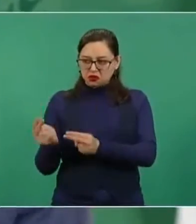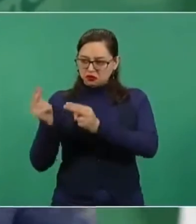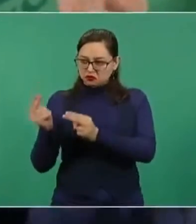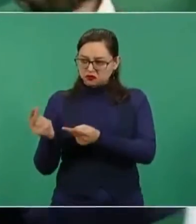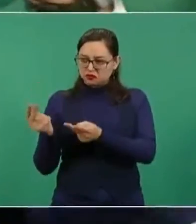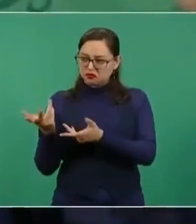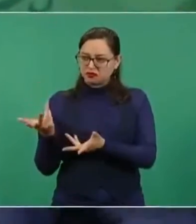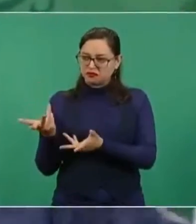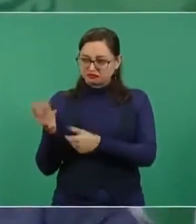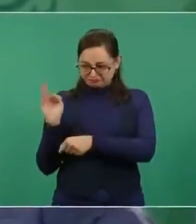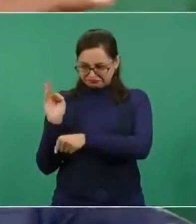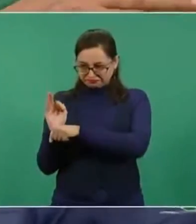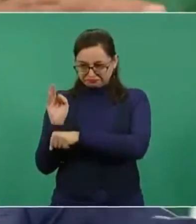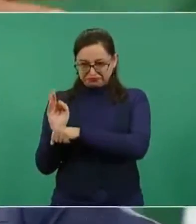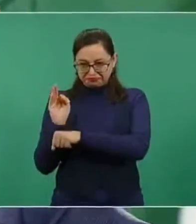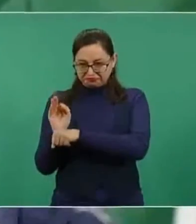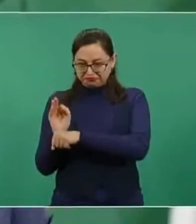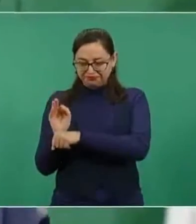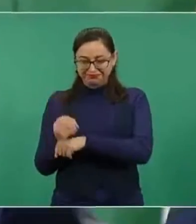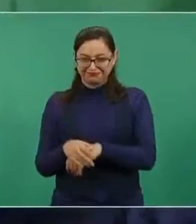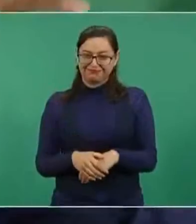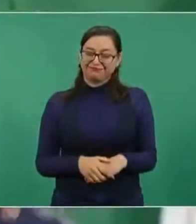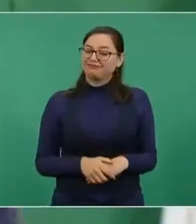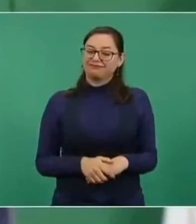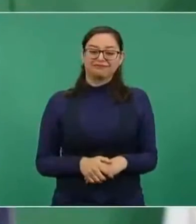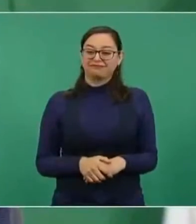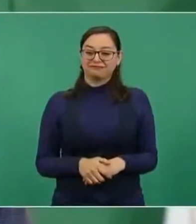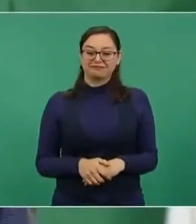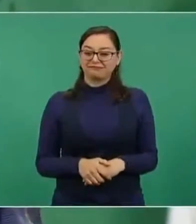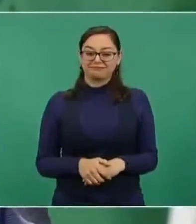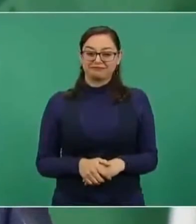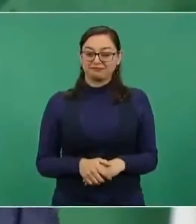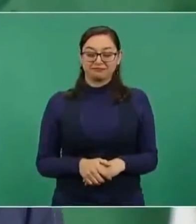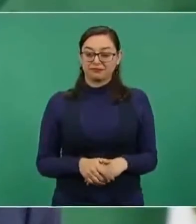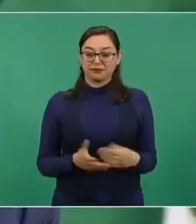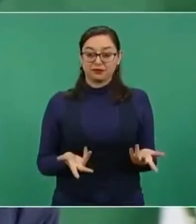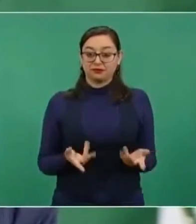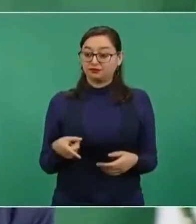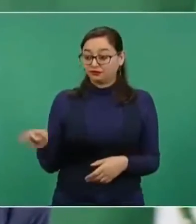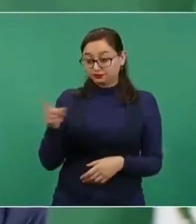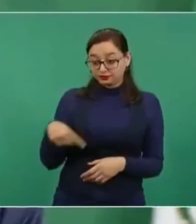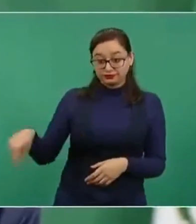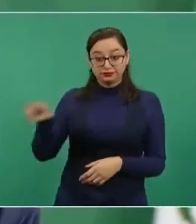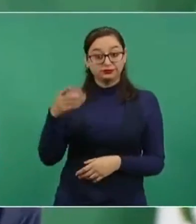Sí, arreglaron ellos porque eran los dueños de México